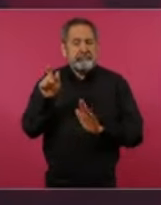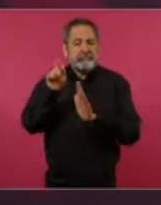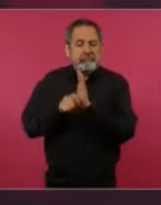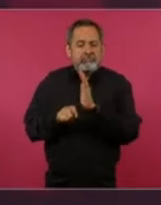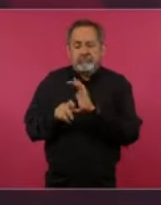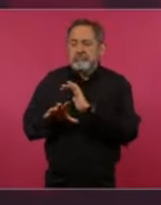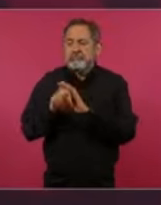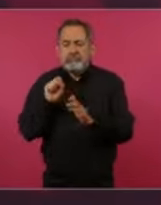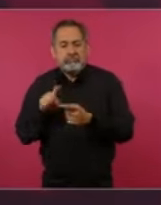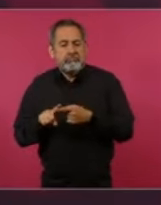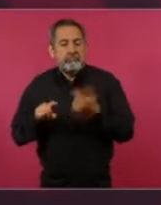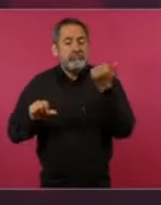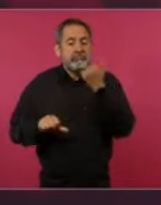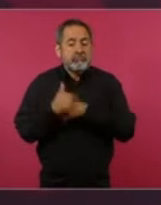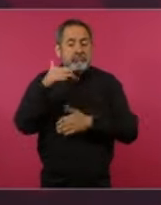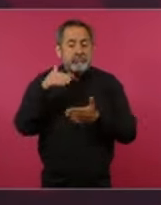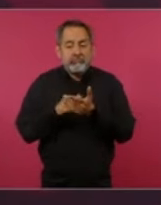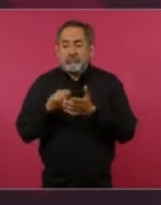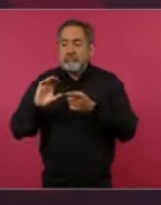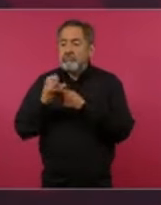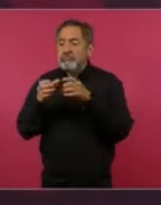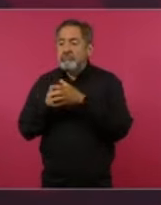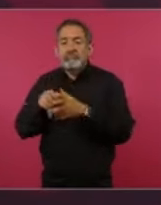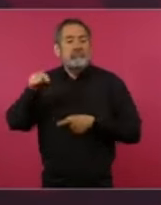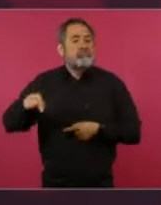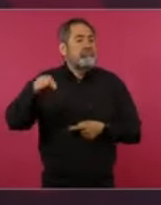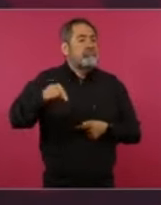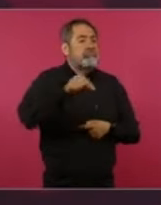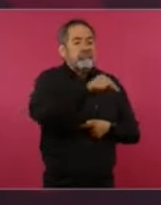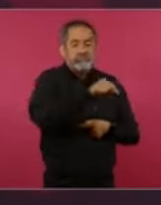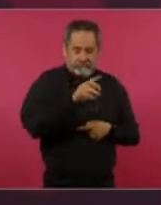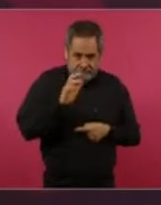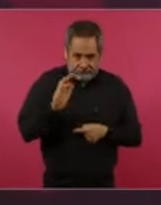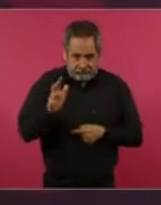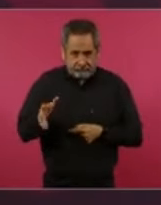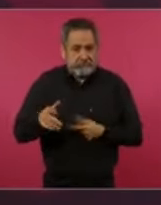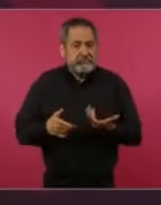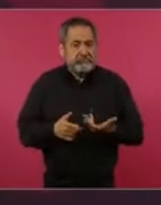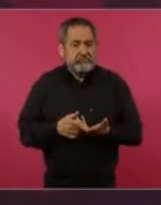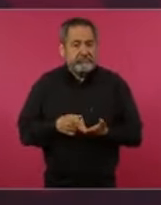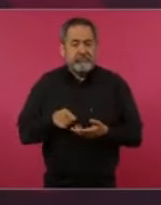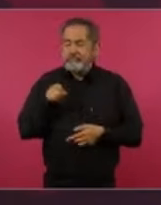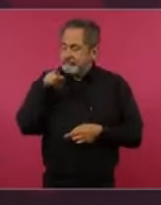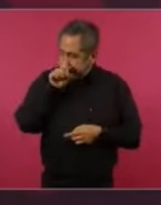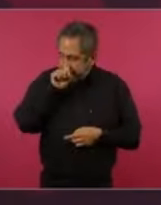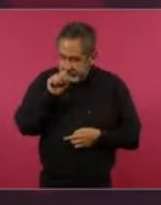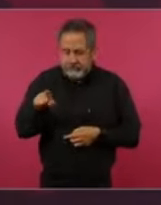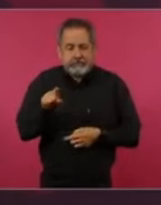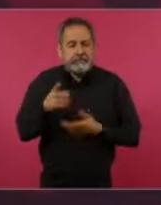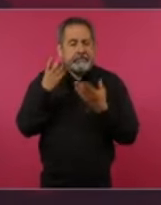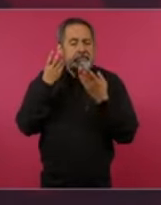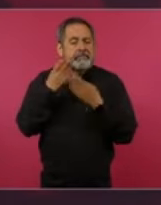son once mil comités en las sucursales del Banco del Bienestar,